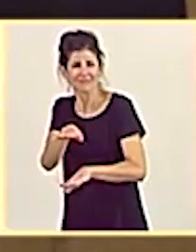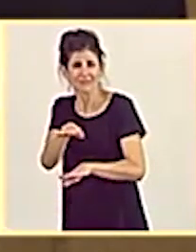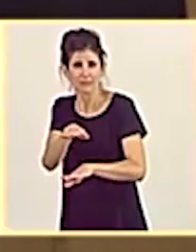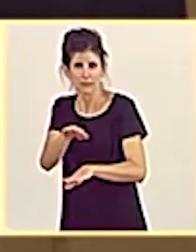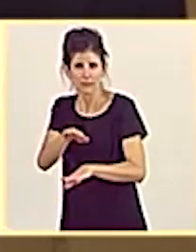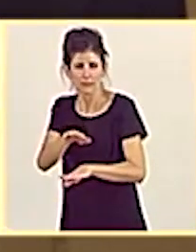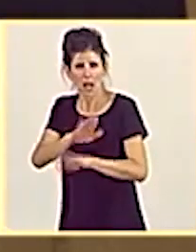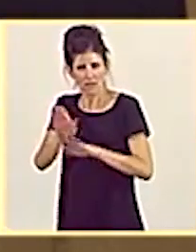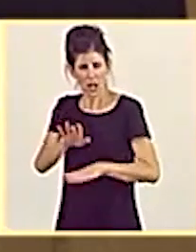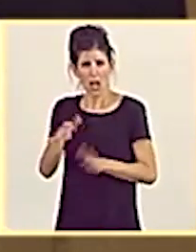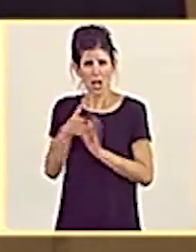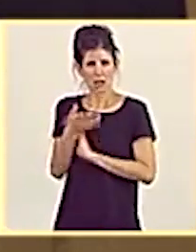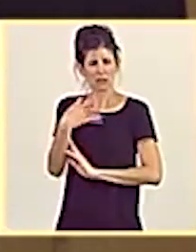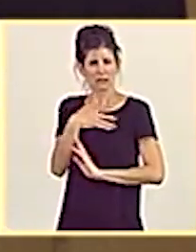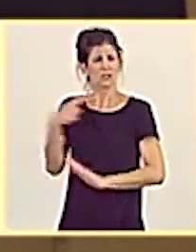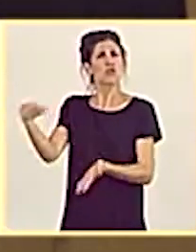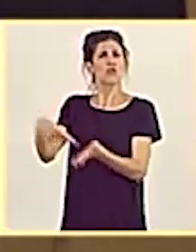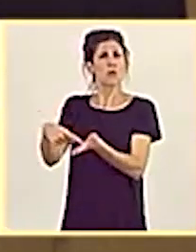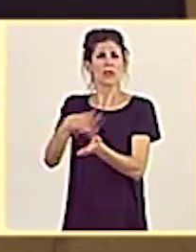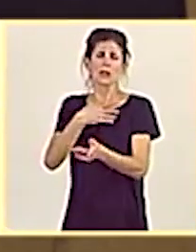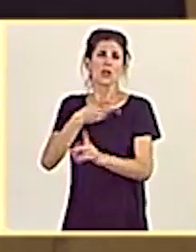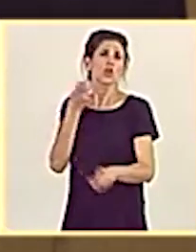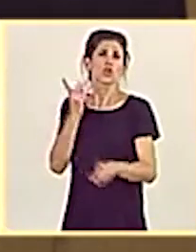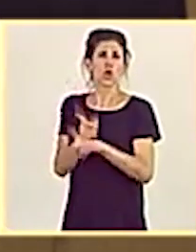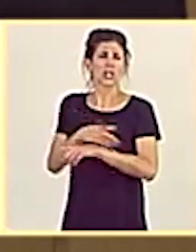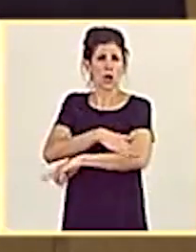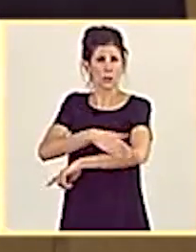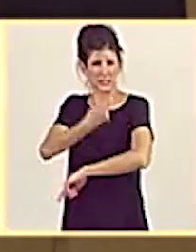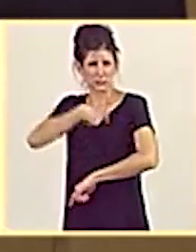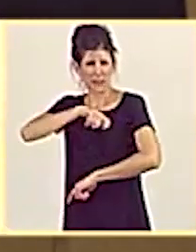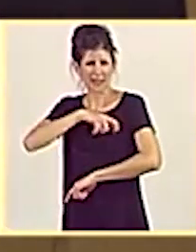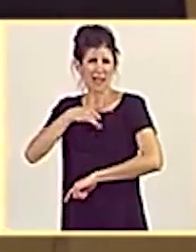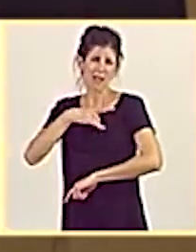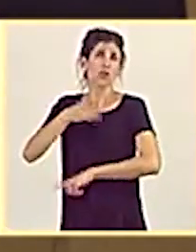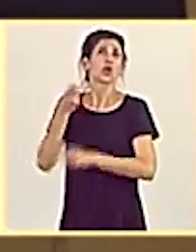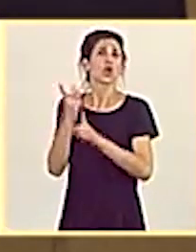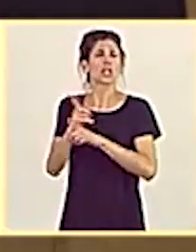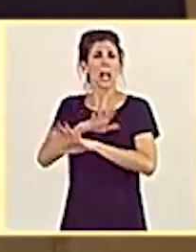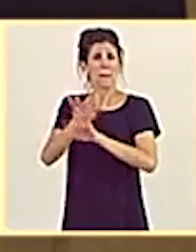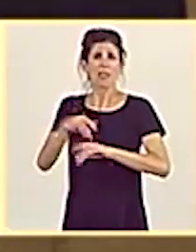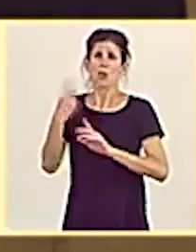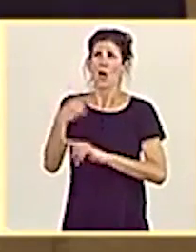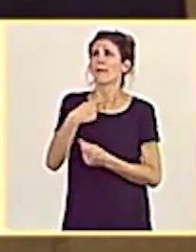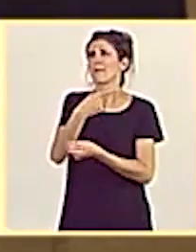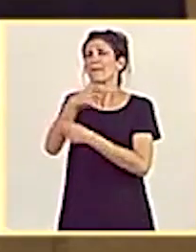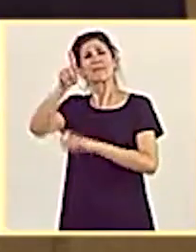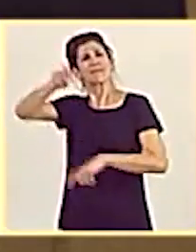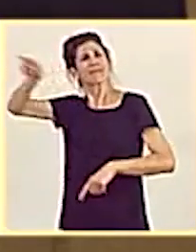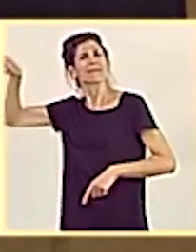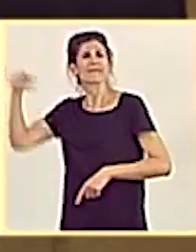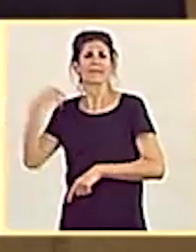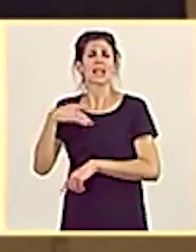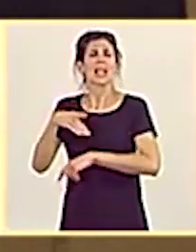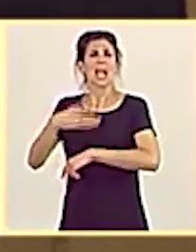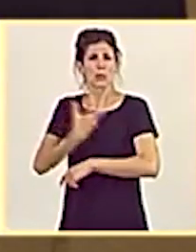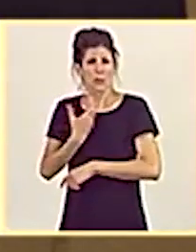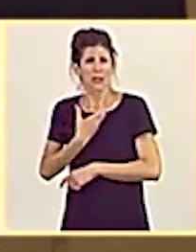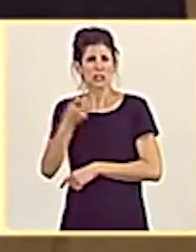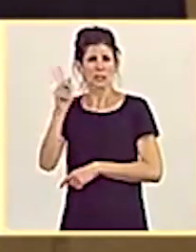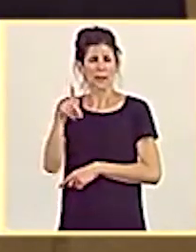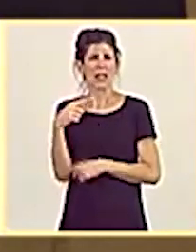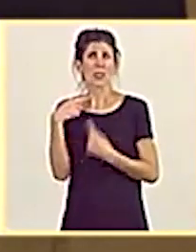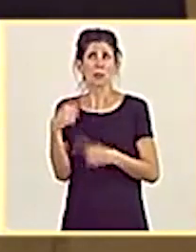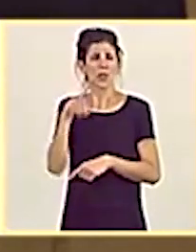mociones contra la PAC y contra el Gobierno de España, que luego reparte por los ayuntamientos y las diputaciones. Por eso, señor